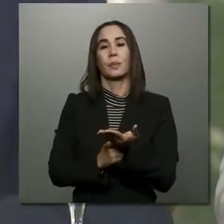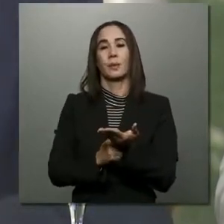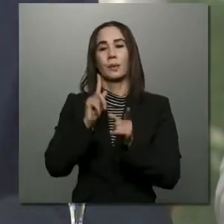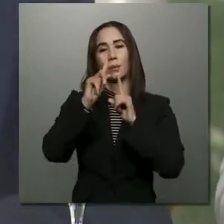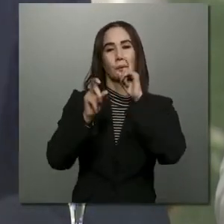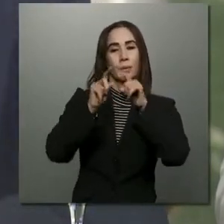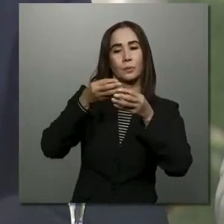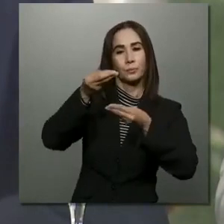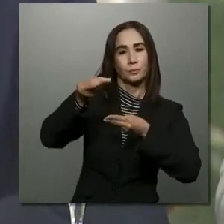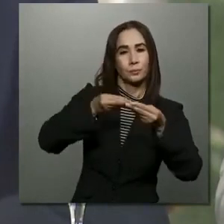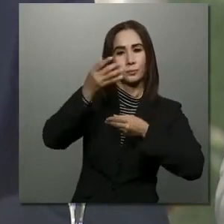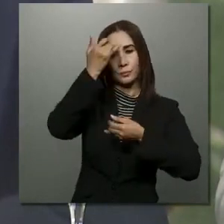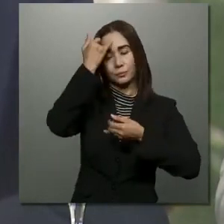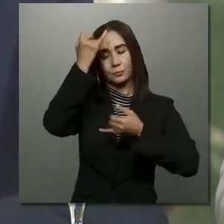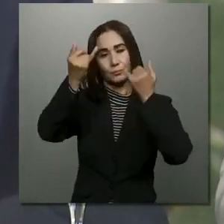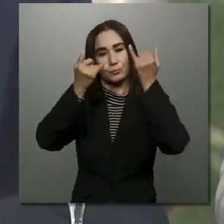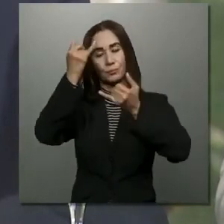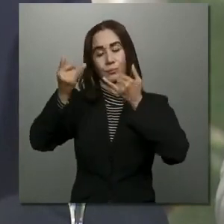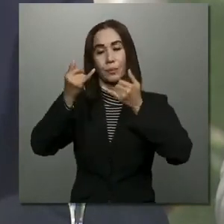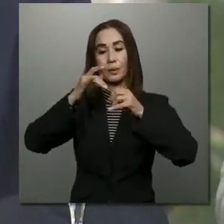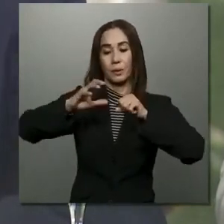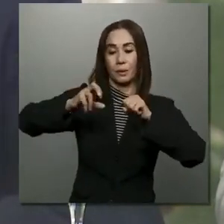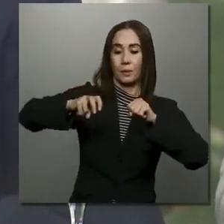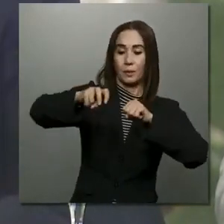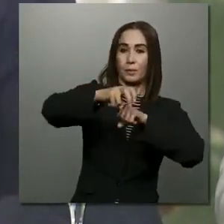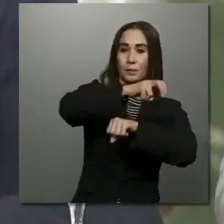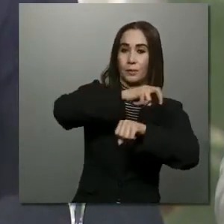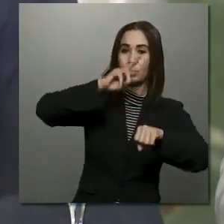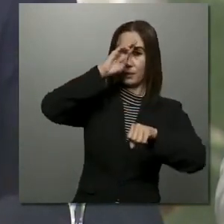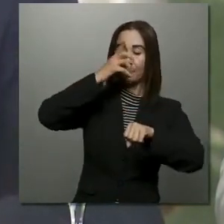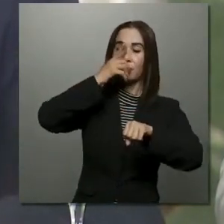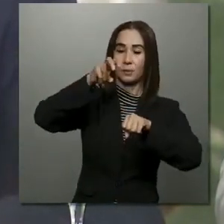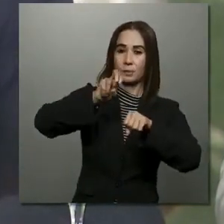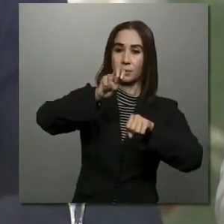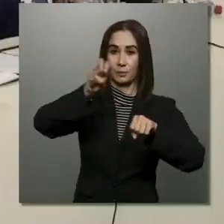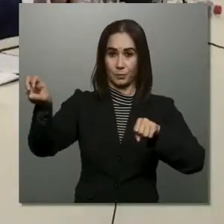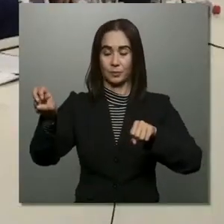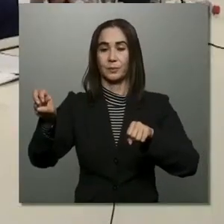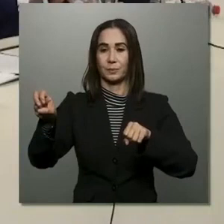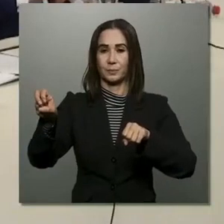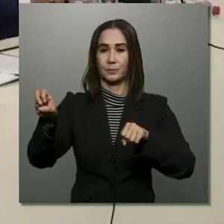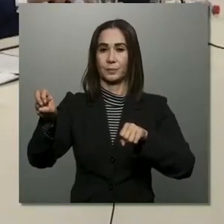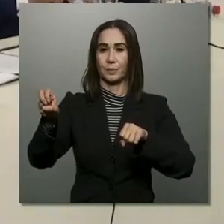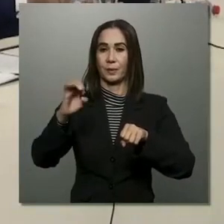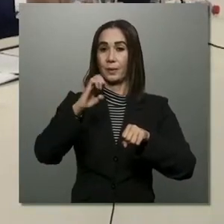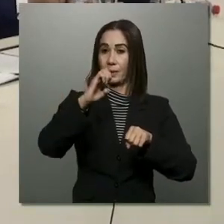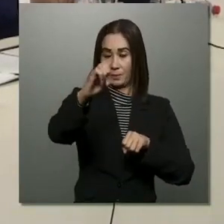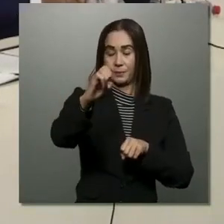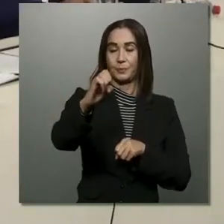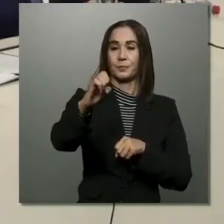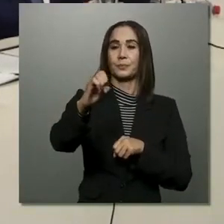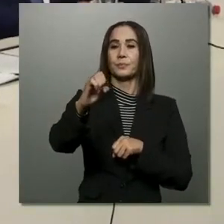Debates. Recorrimos el país. Fuimos al norte. Fuimos al este.